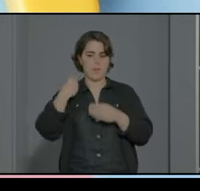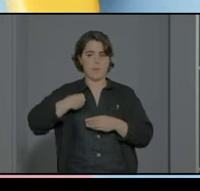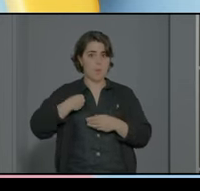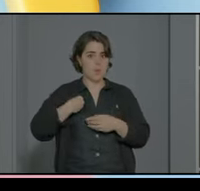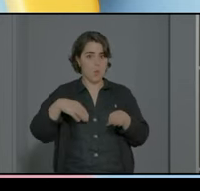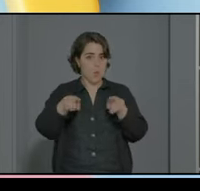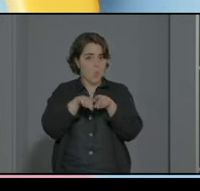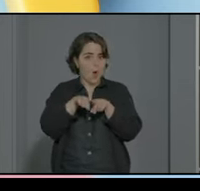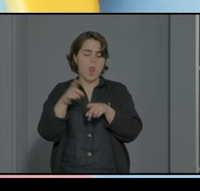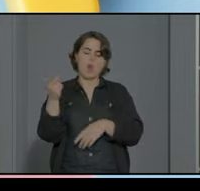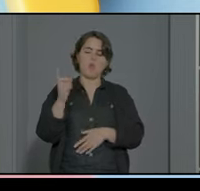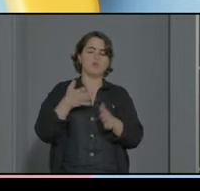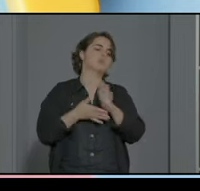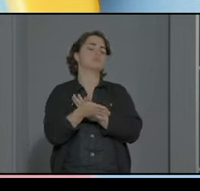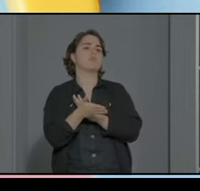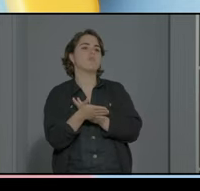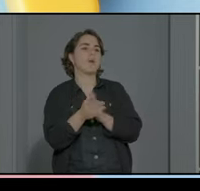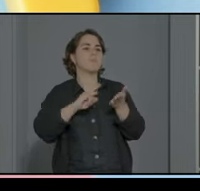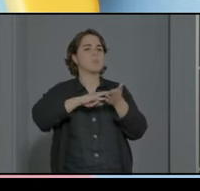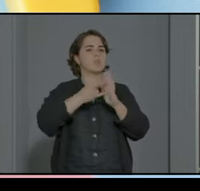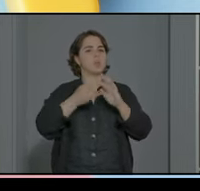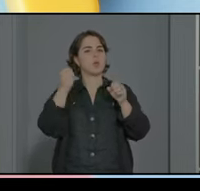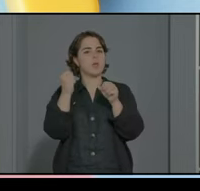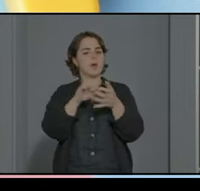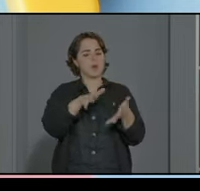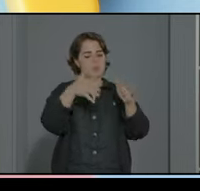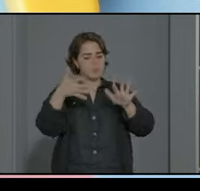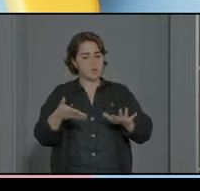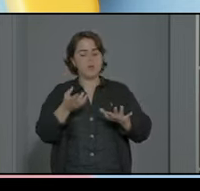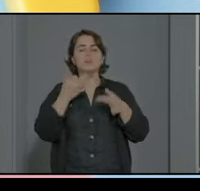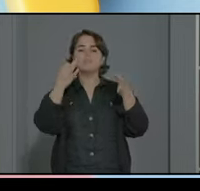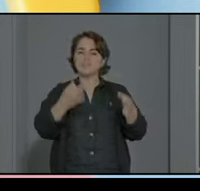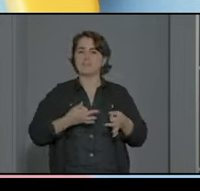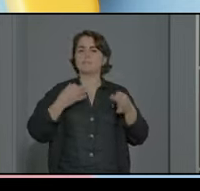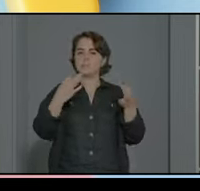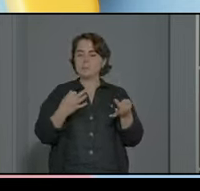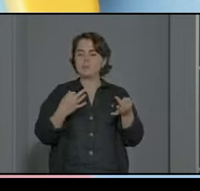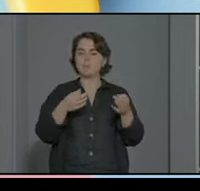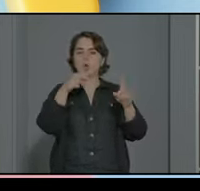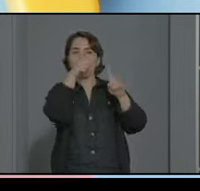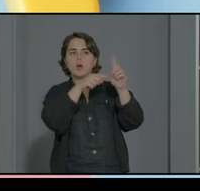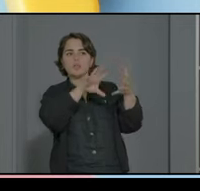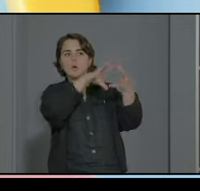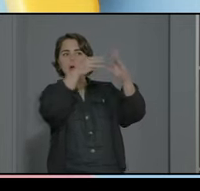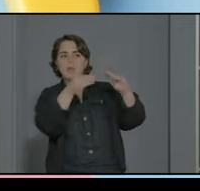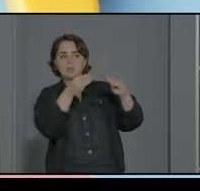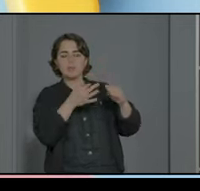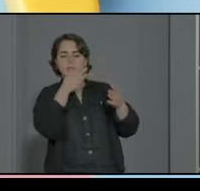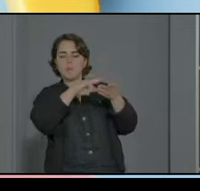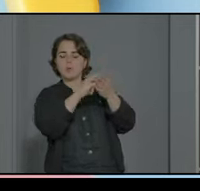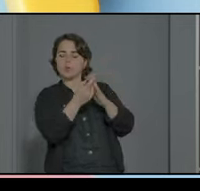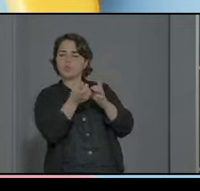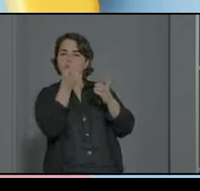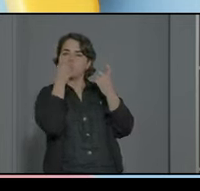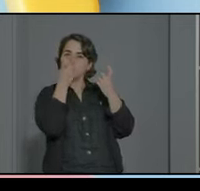trabajamos con esa metodología pero nos adaptamos un poco a unos objetivos y a un proyecto educativo que no es